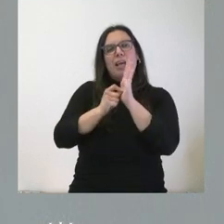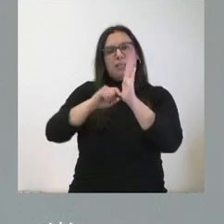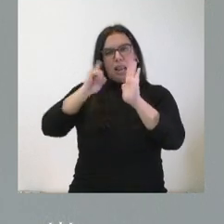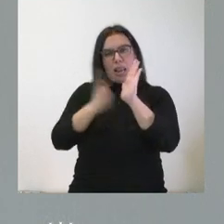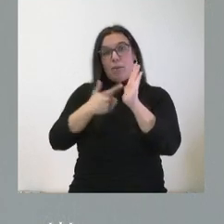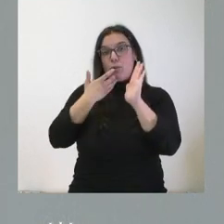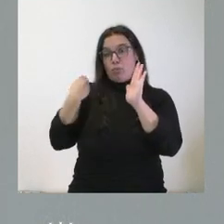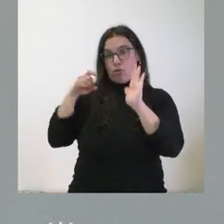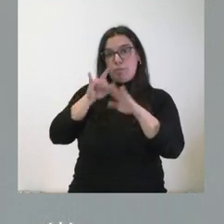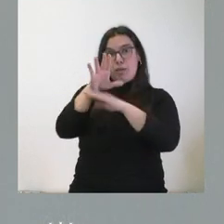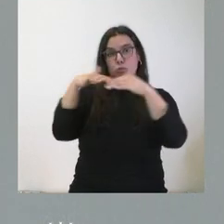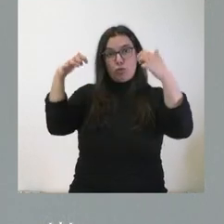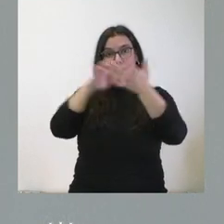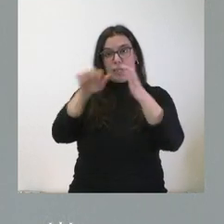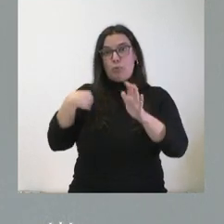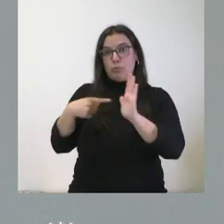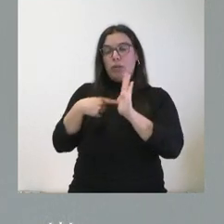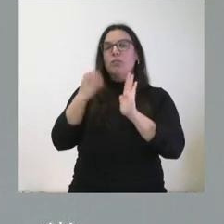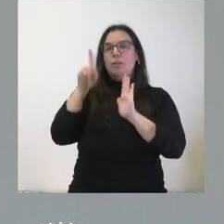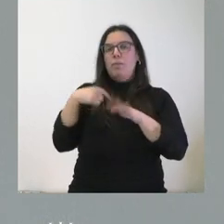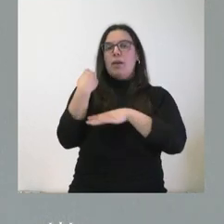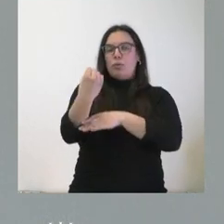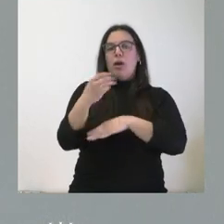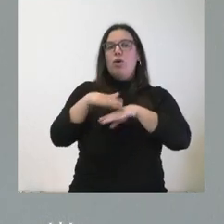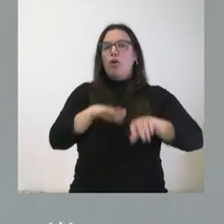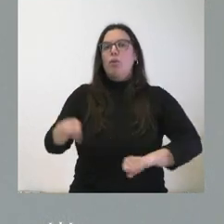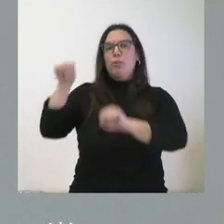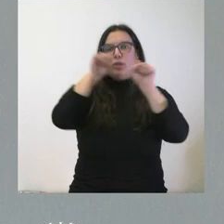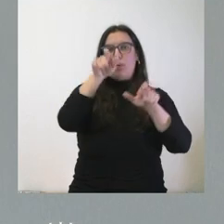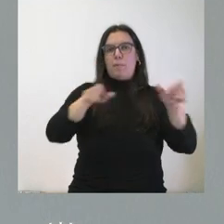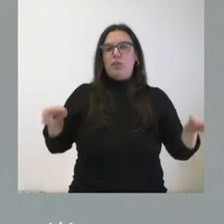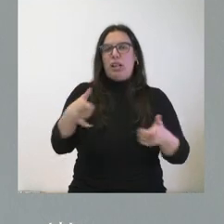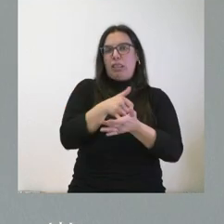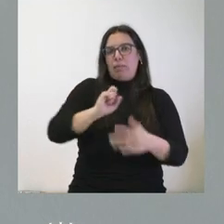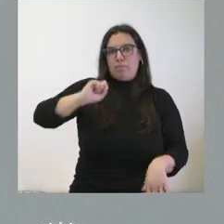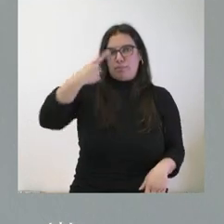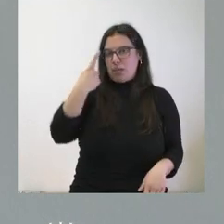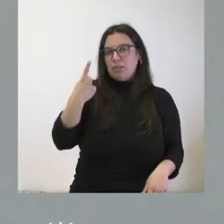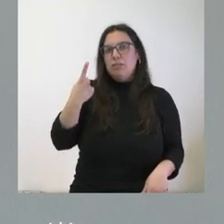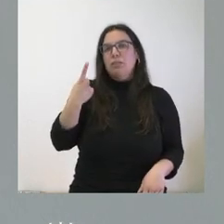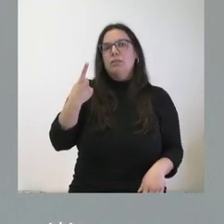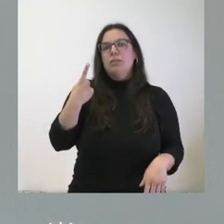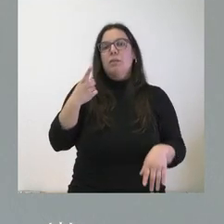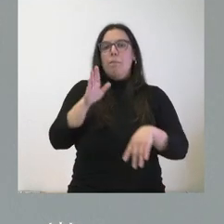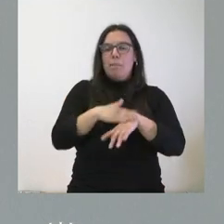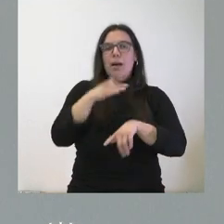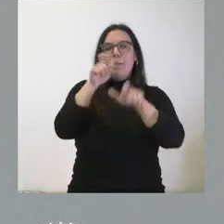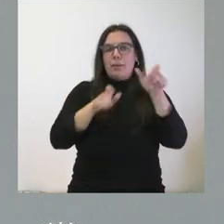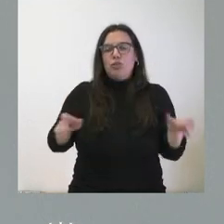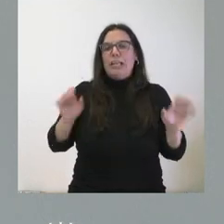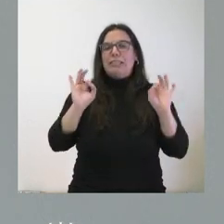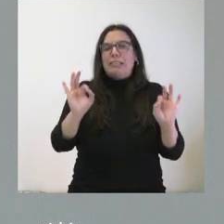como esta que hoy enviamos a las Cortes de Castilla y León en este ámbito de protección a las personas más vulnerables y, en este caso, protección a las personas